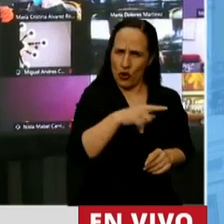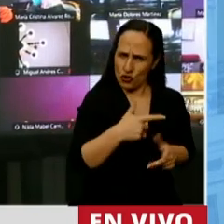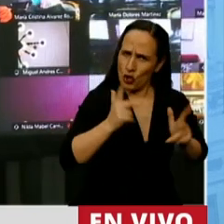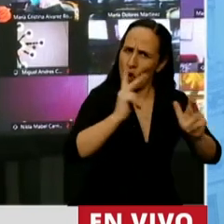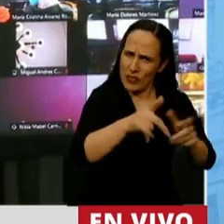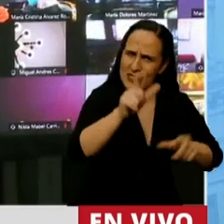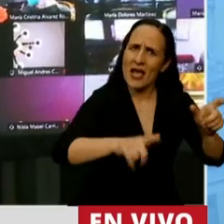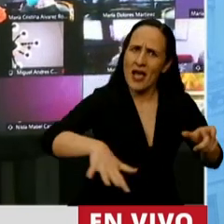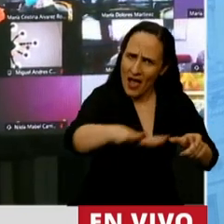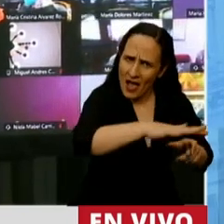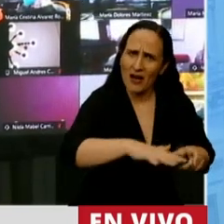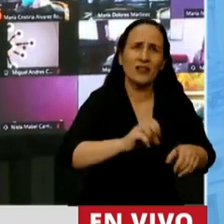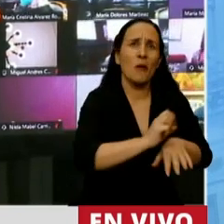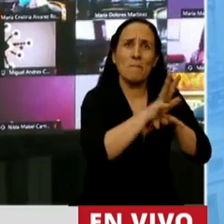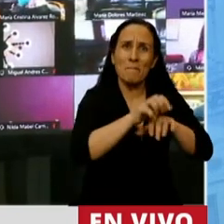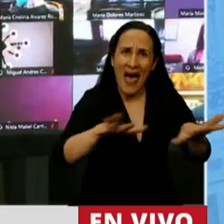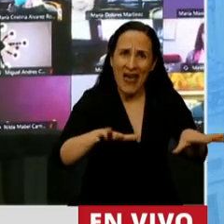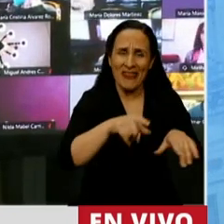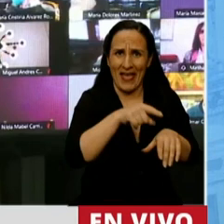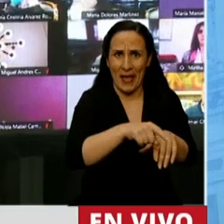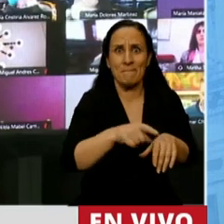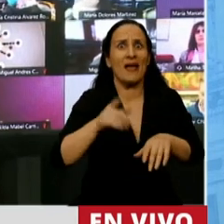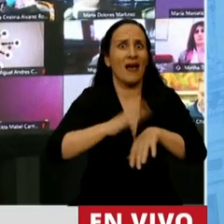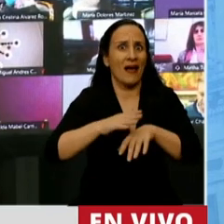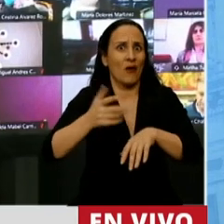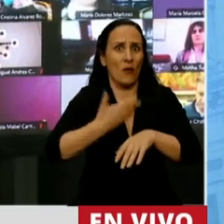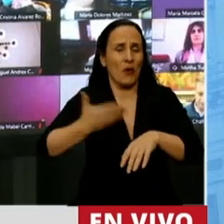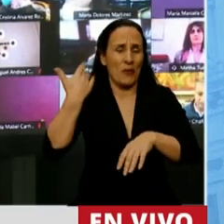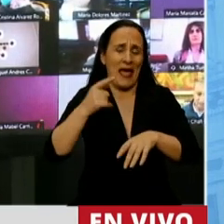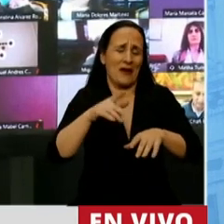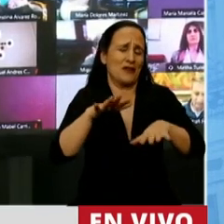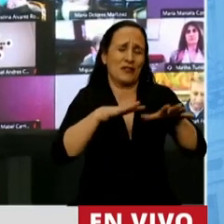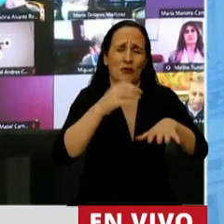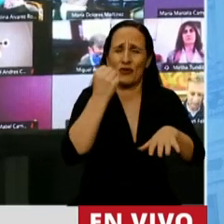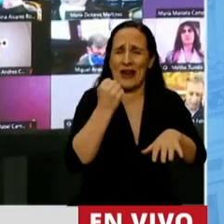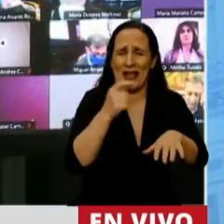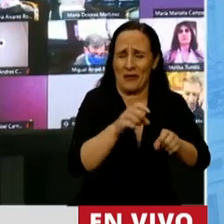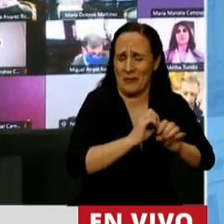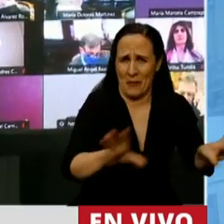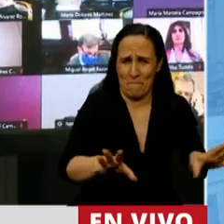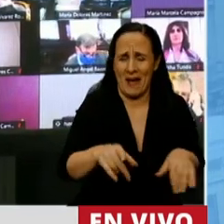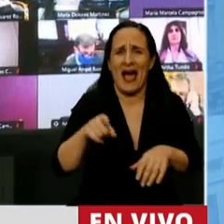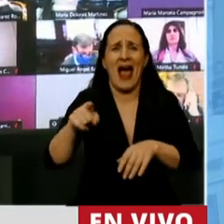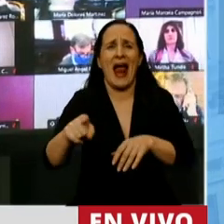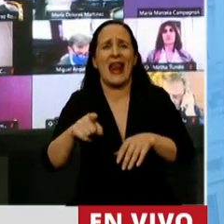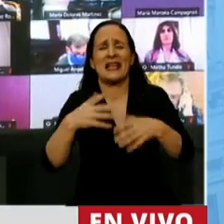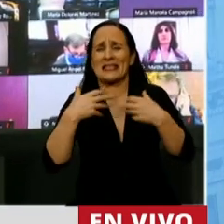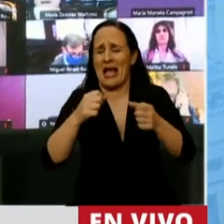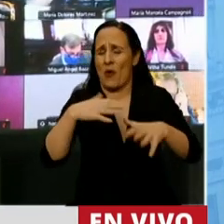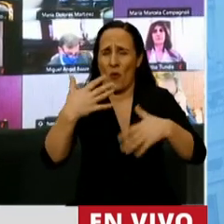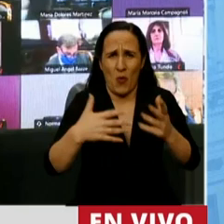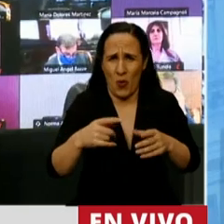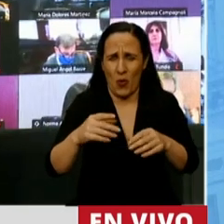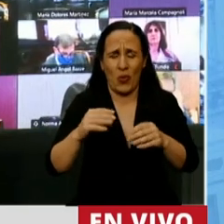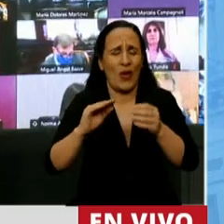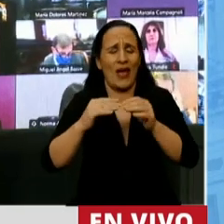pesar de la pandemia que nos dejaron en lo económico, a pesar de la pandemia sanitaria, a pesar de la crisis